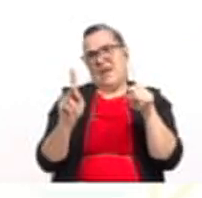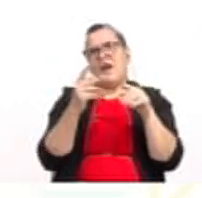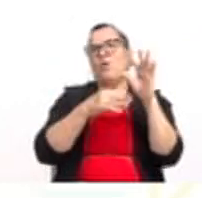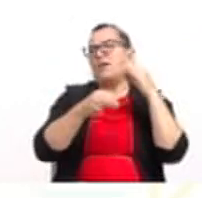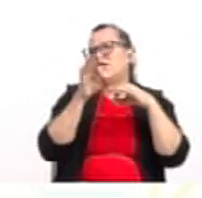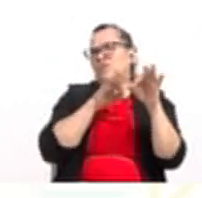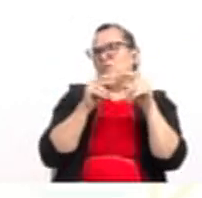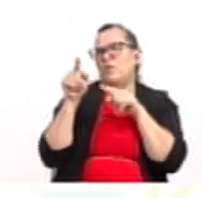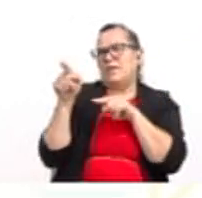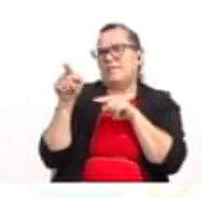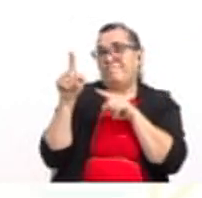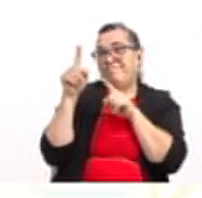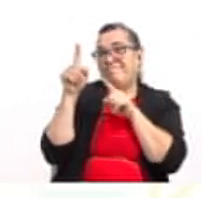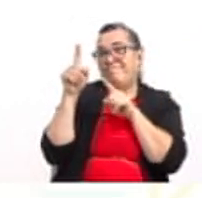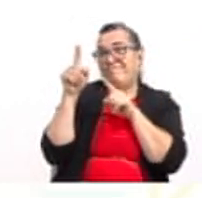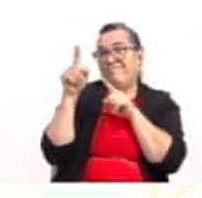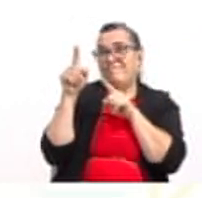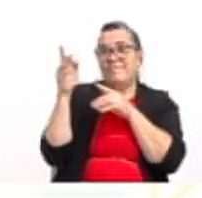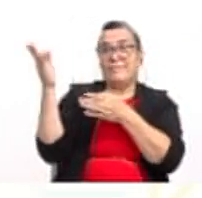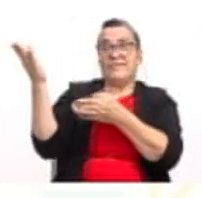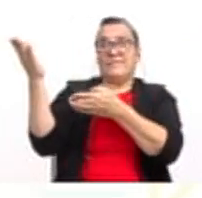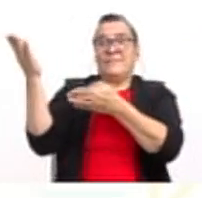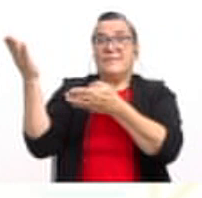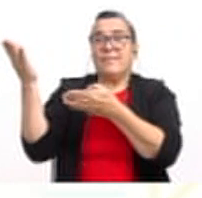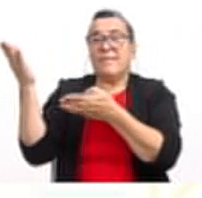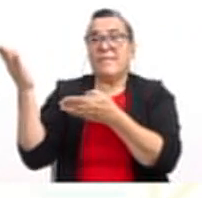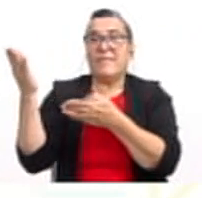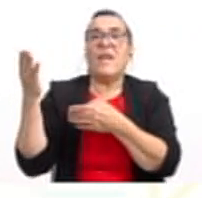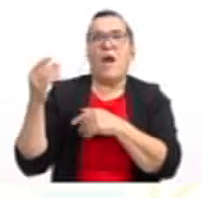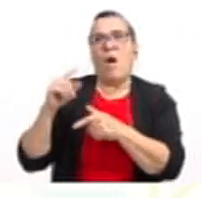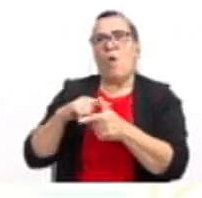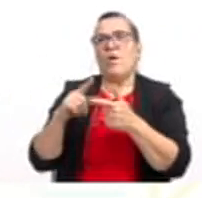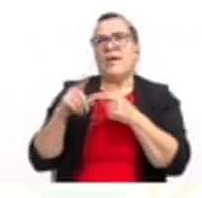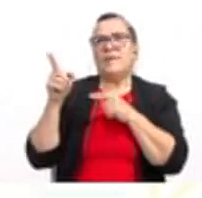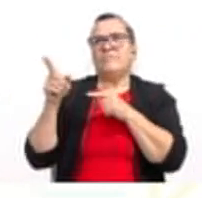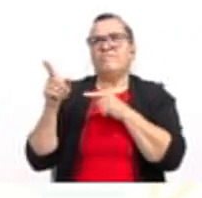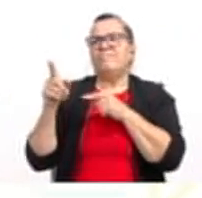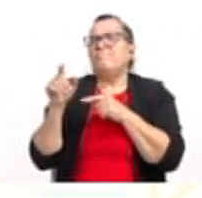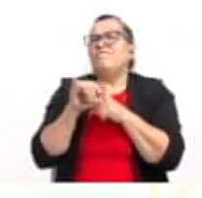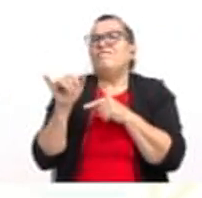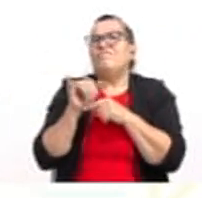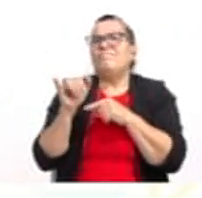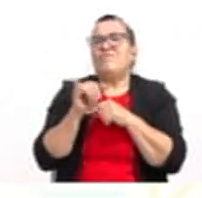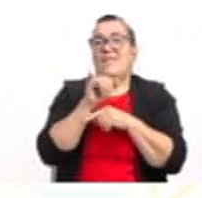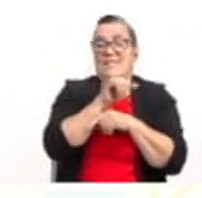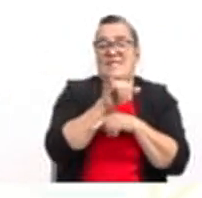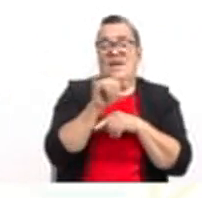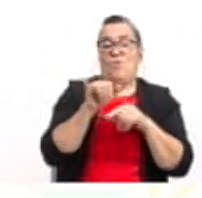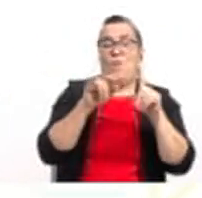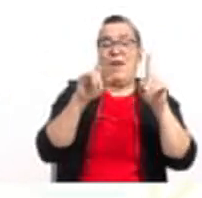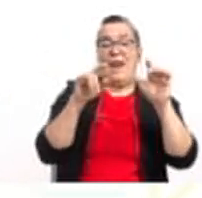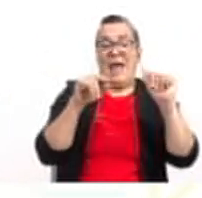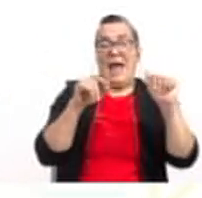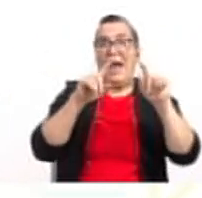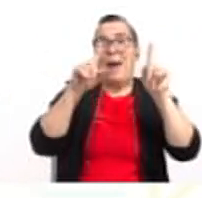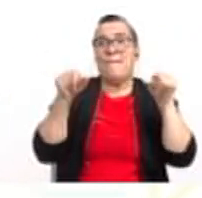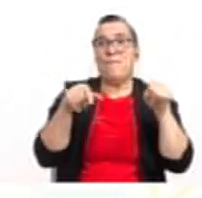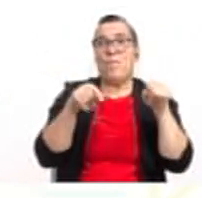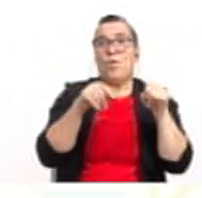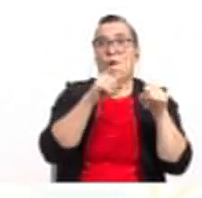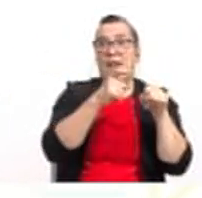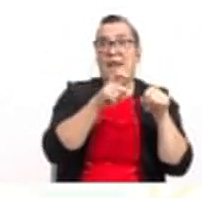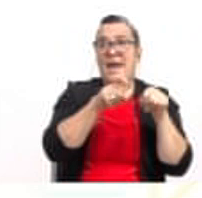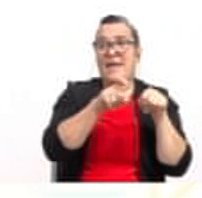Vamos a sustituir H por 6 y K por 3. Y obtenemos que Y es igual a A por